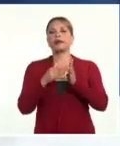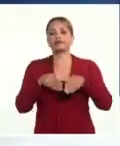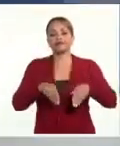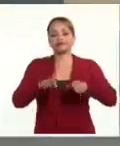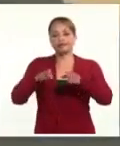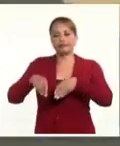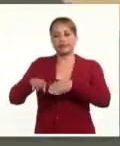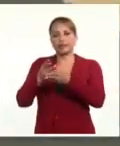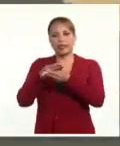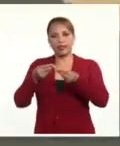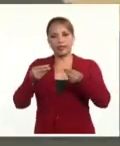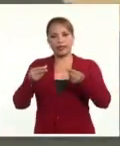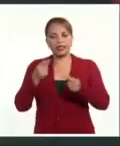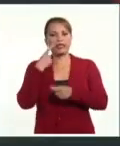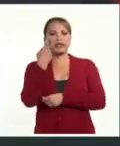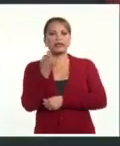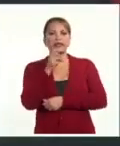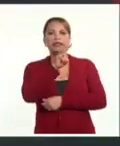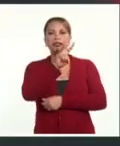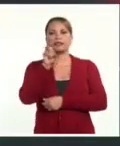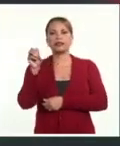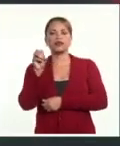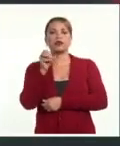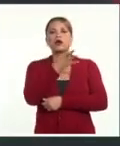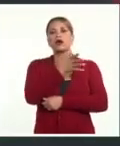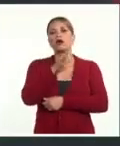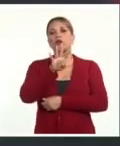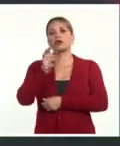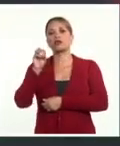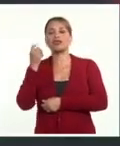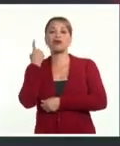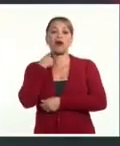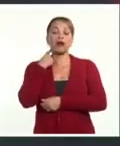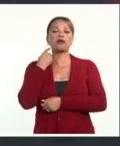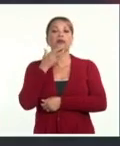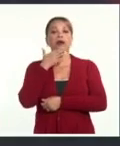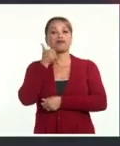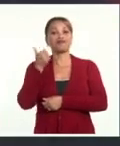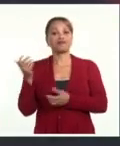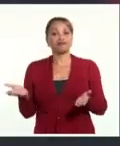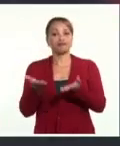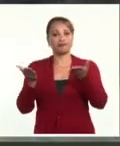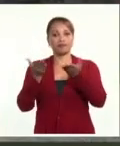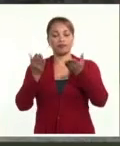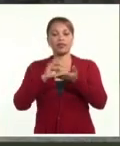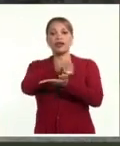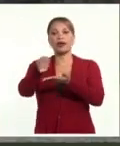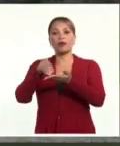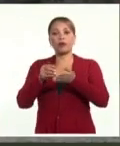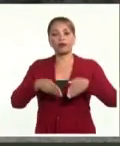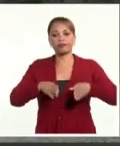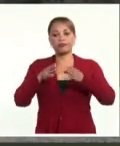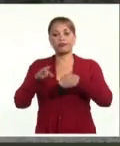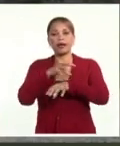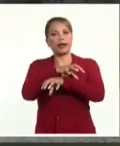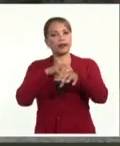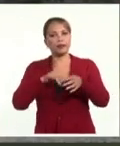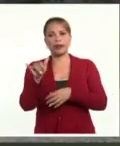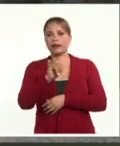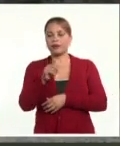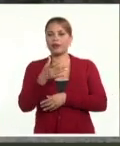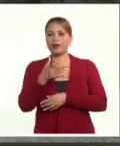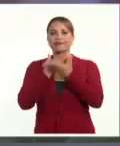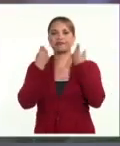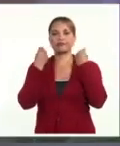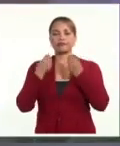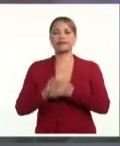indican que se necesitarán entre 300 y 400 años para recuperar el humedal hábitat de anfibios, reptiles y algunos mamíferos.